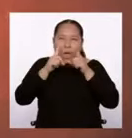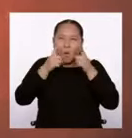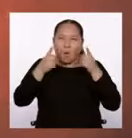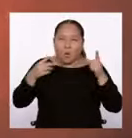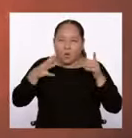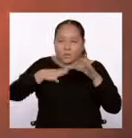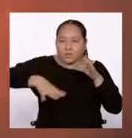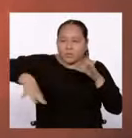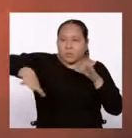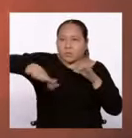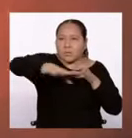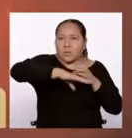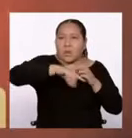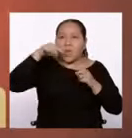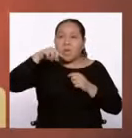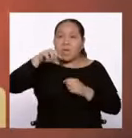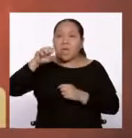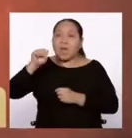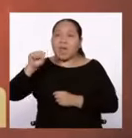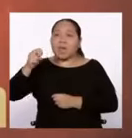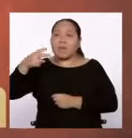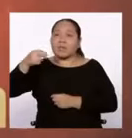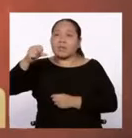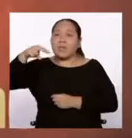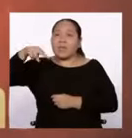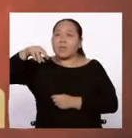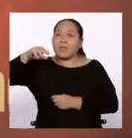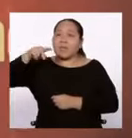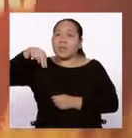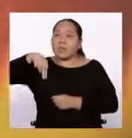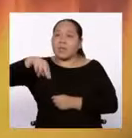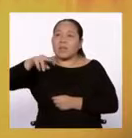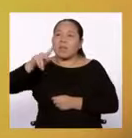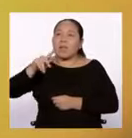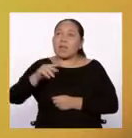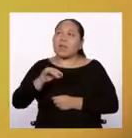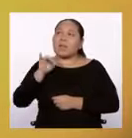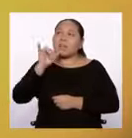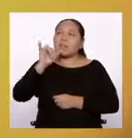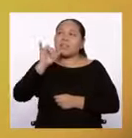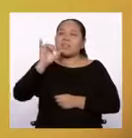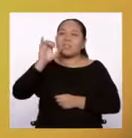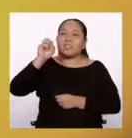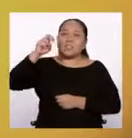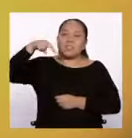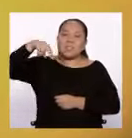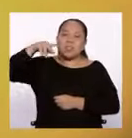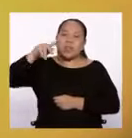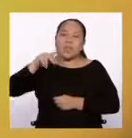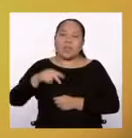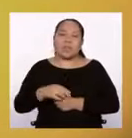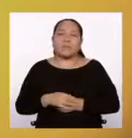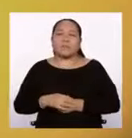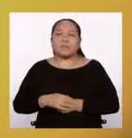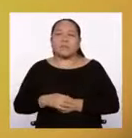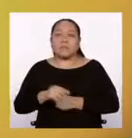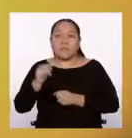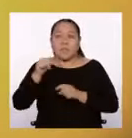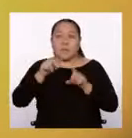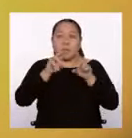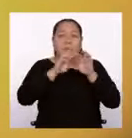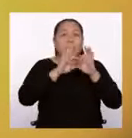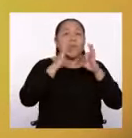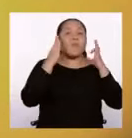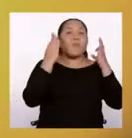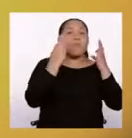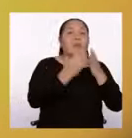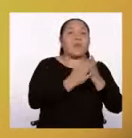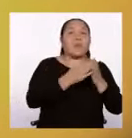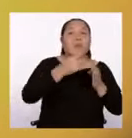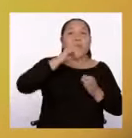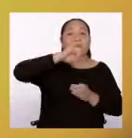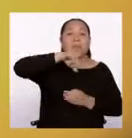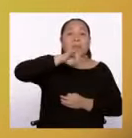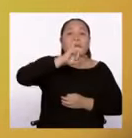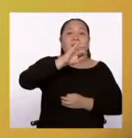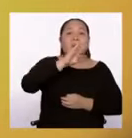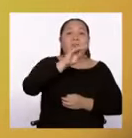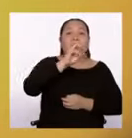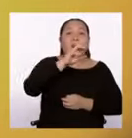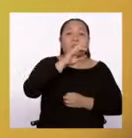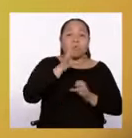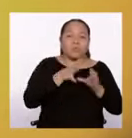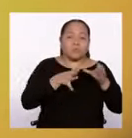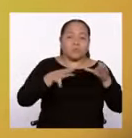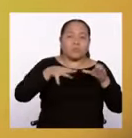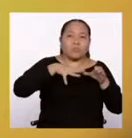encuentran el Ayaninka y el Yine. Asimismo, de la familia del Jíbaro, provienen las